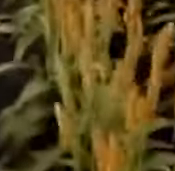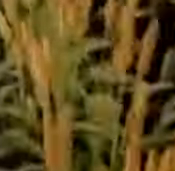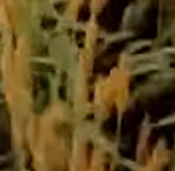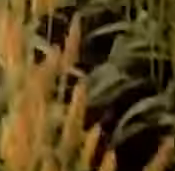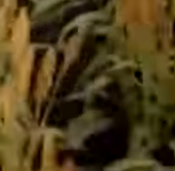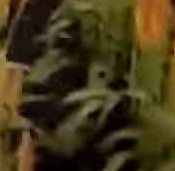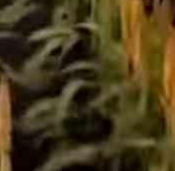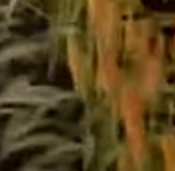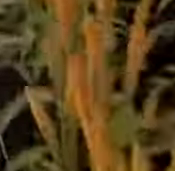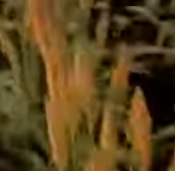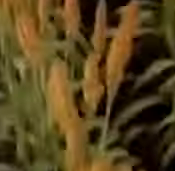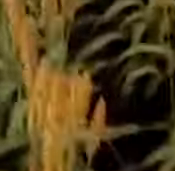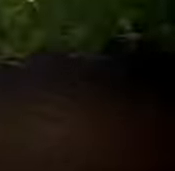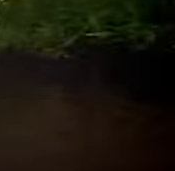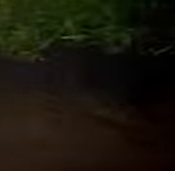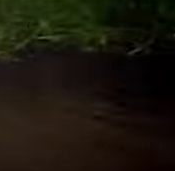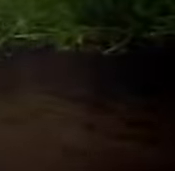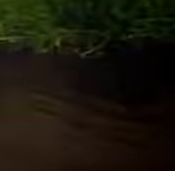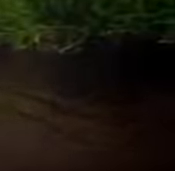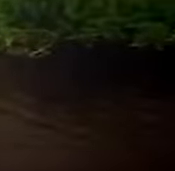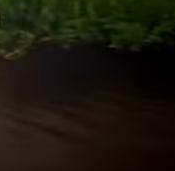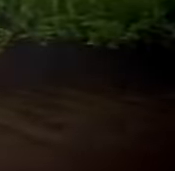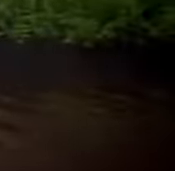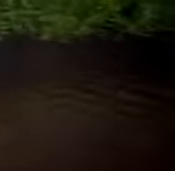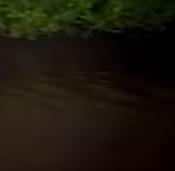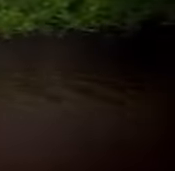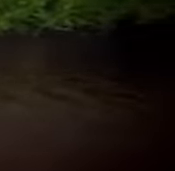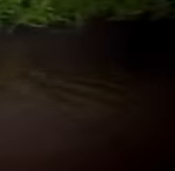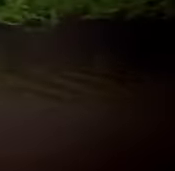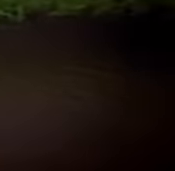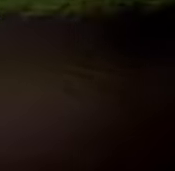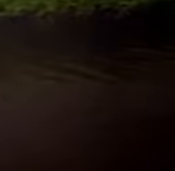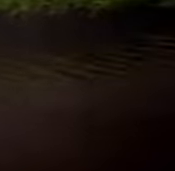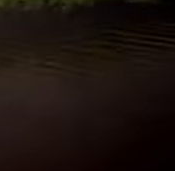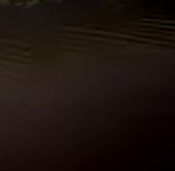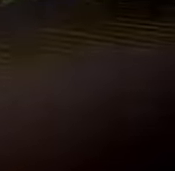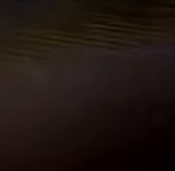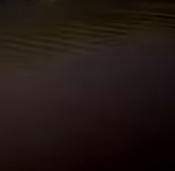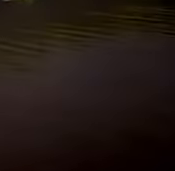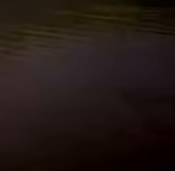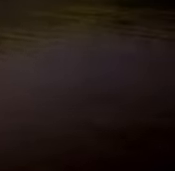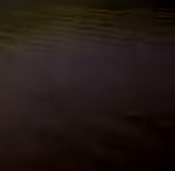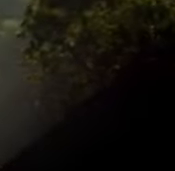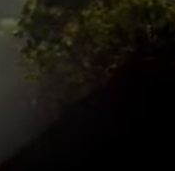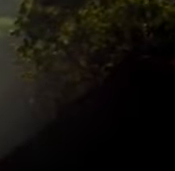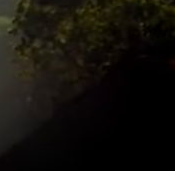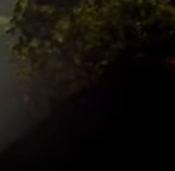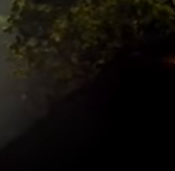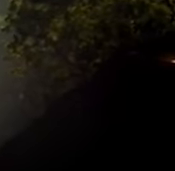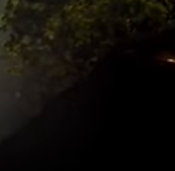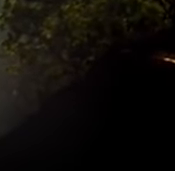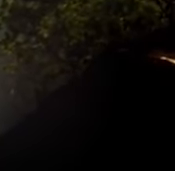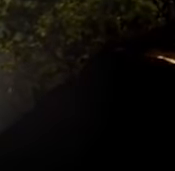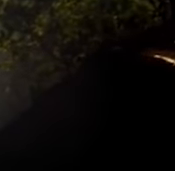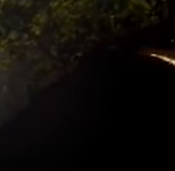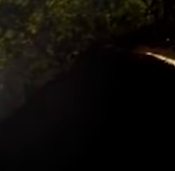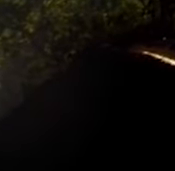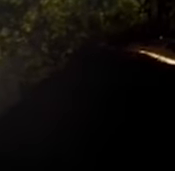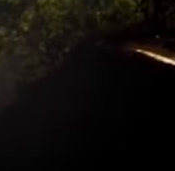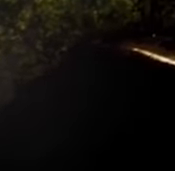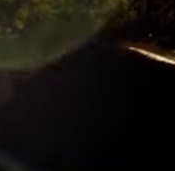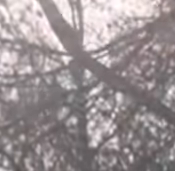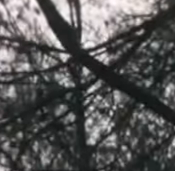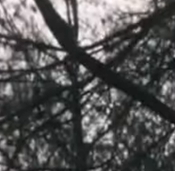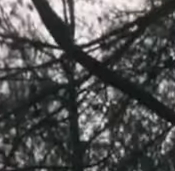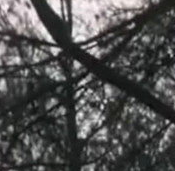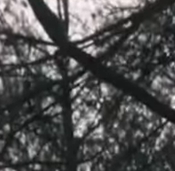agrícolas intensivas, cambios de uso de la tierra, los plaguicidas, las especies exóticas invasoras y el cambio climático.